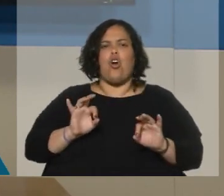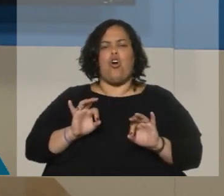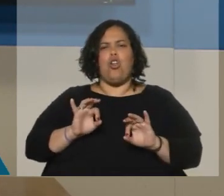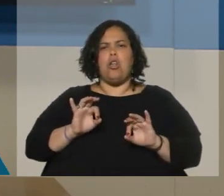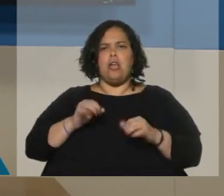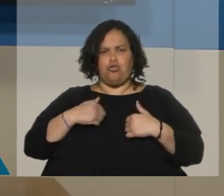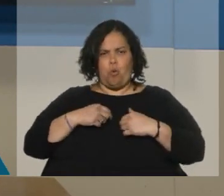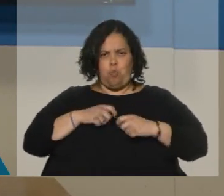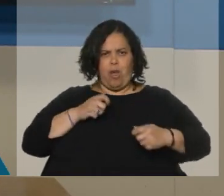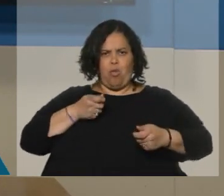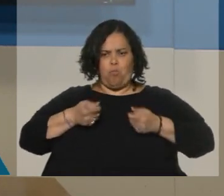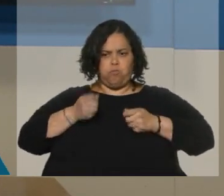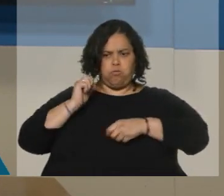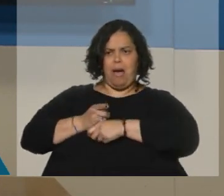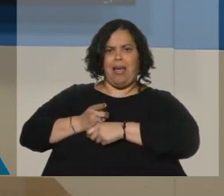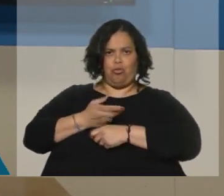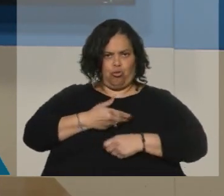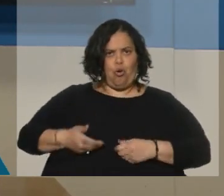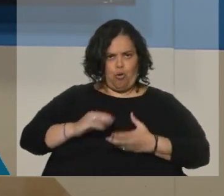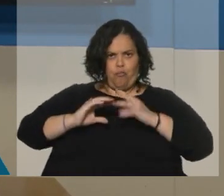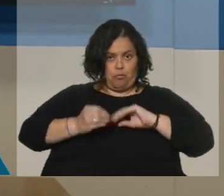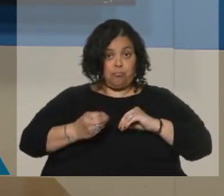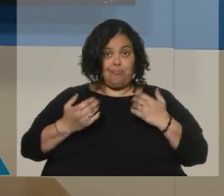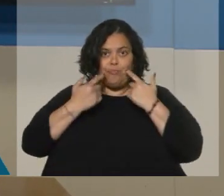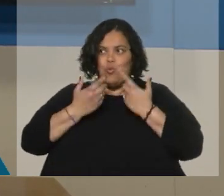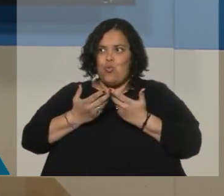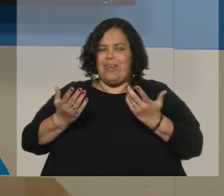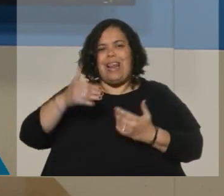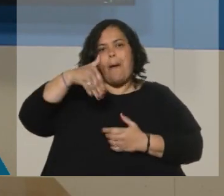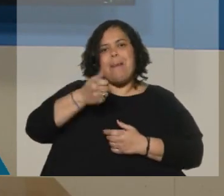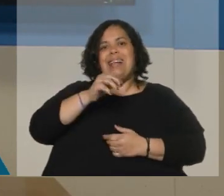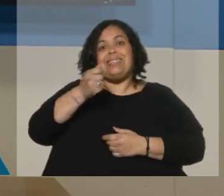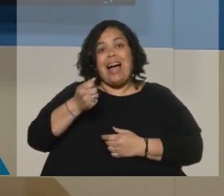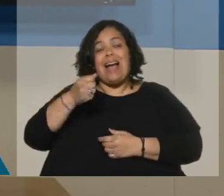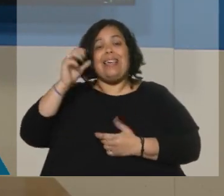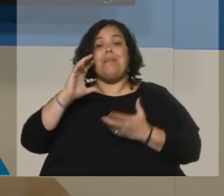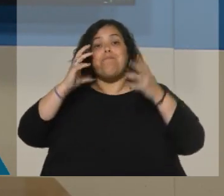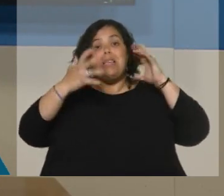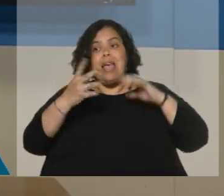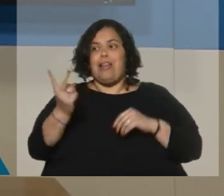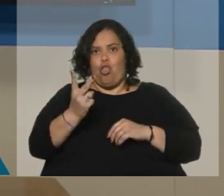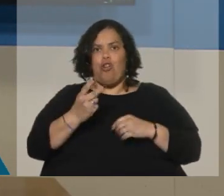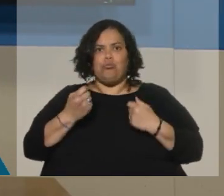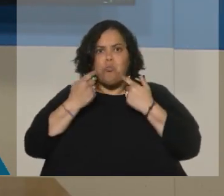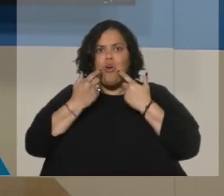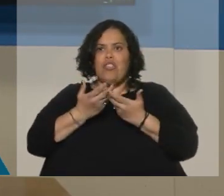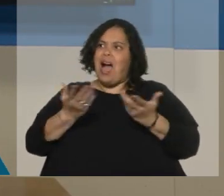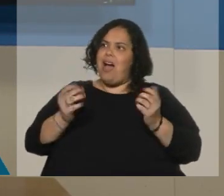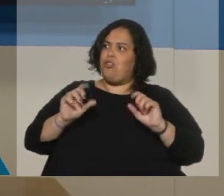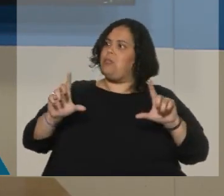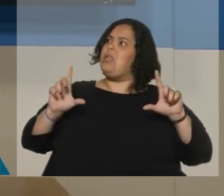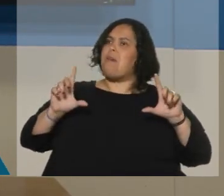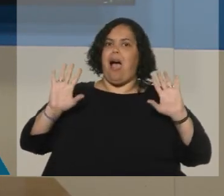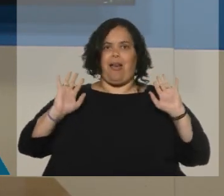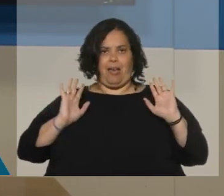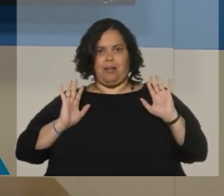mando. Yo creo que claramente ayer, tanto Massa como Milley lograron proyectar esa imagen, por lo menos para quienes lo